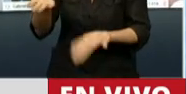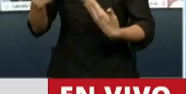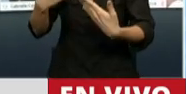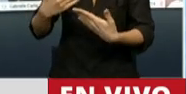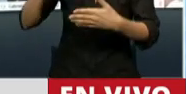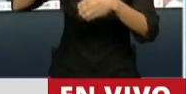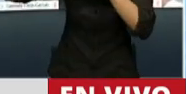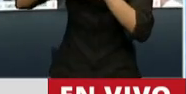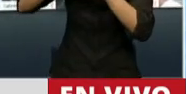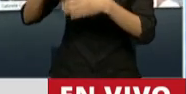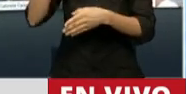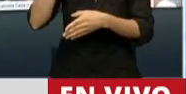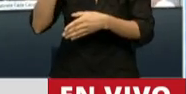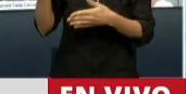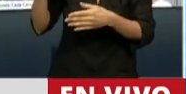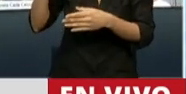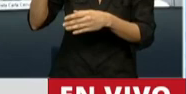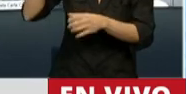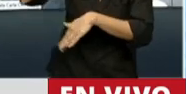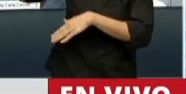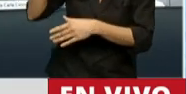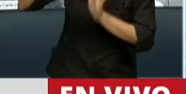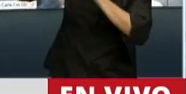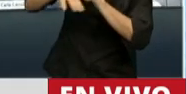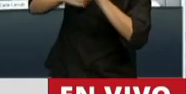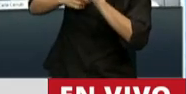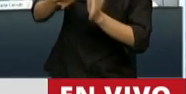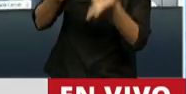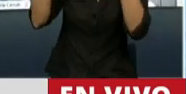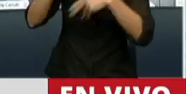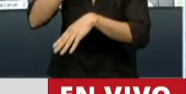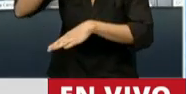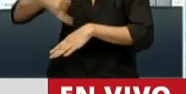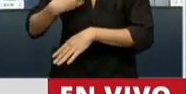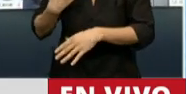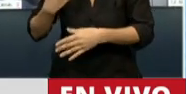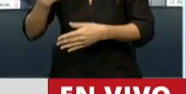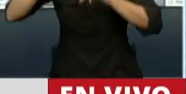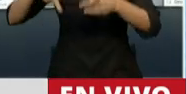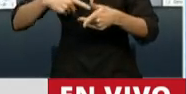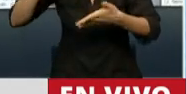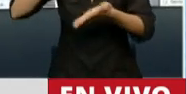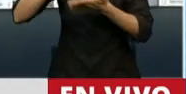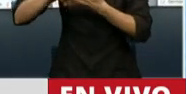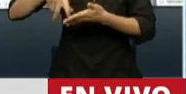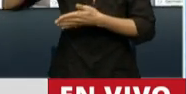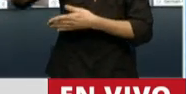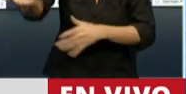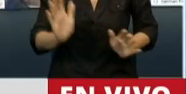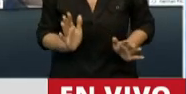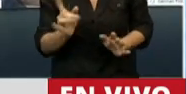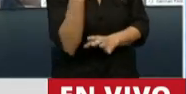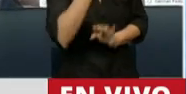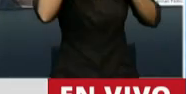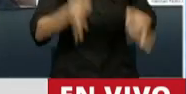externos. Y nosotros sabemos que la principal deuda que